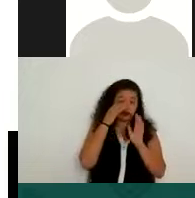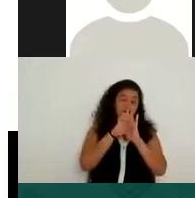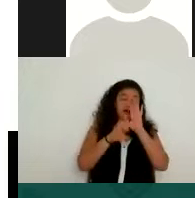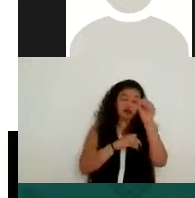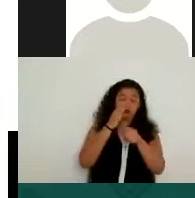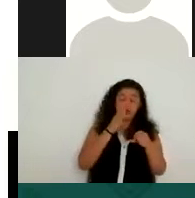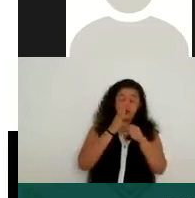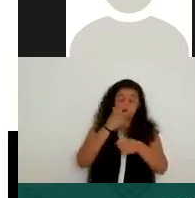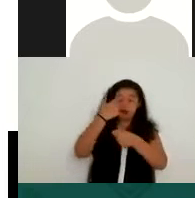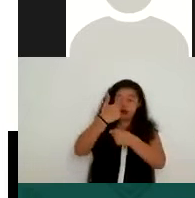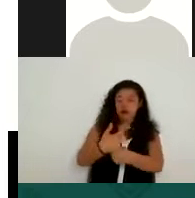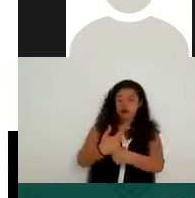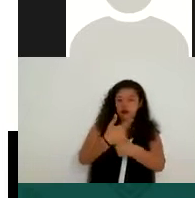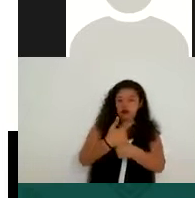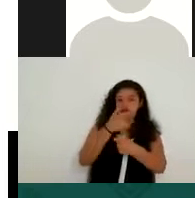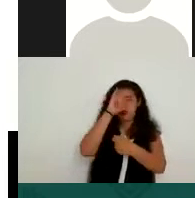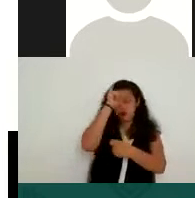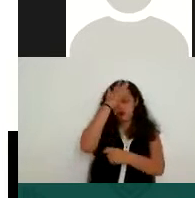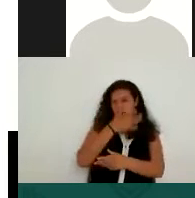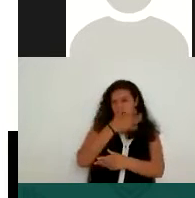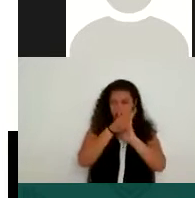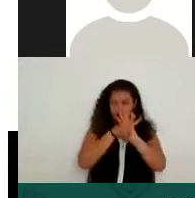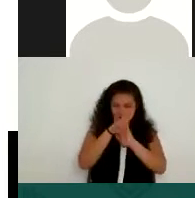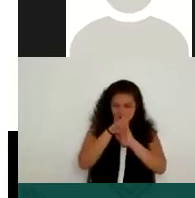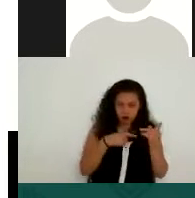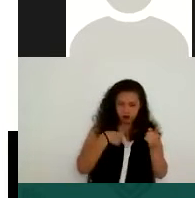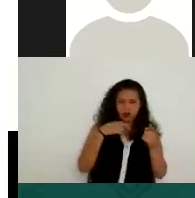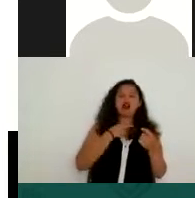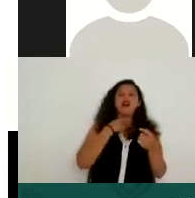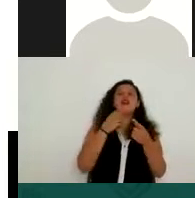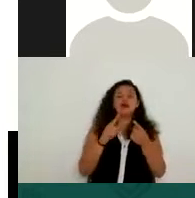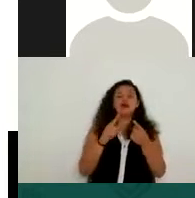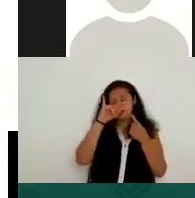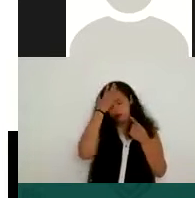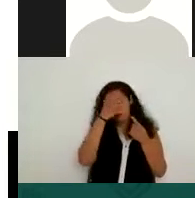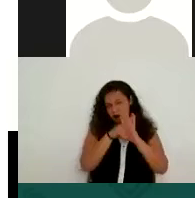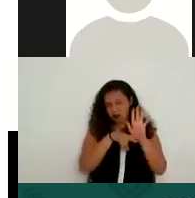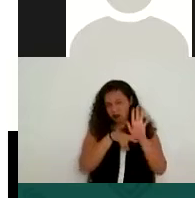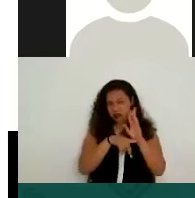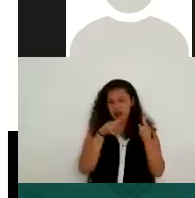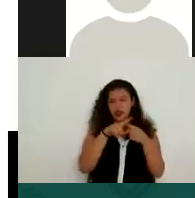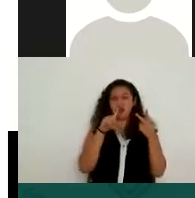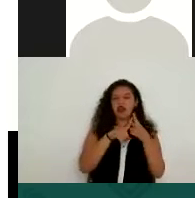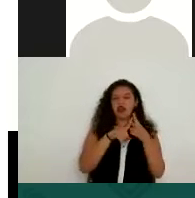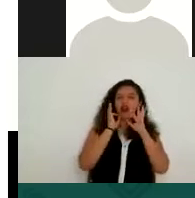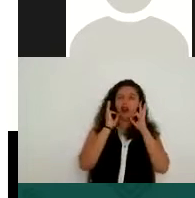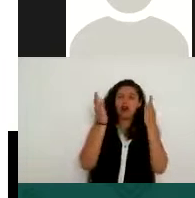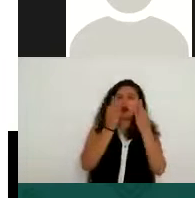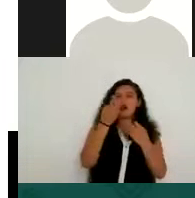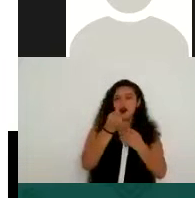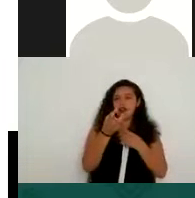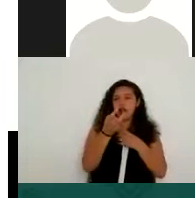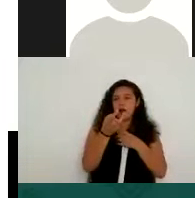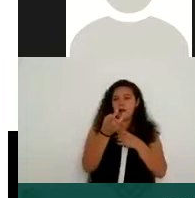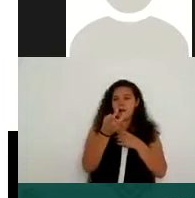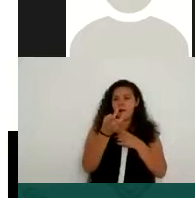se está grabando nuestra imagen se está grabando nuestra voz ¿no? y eso también es una forma en la que puede ser expresado nuestro dato